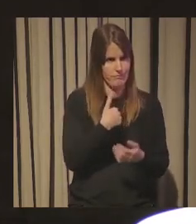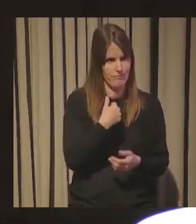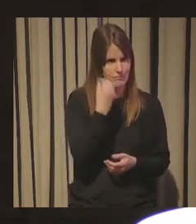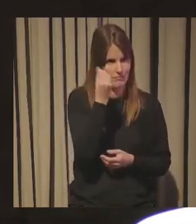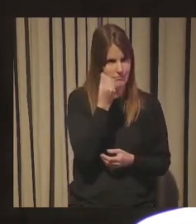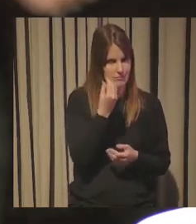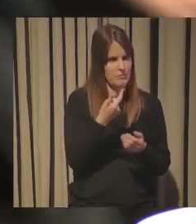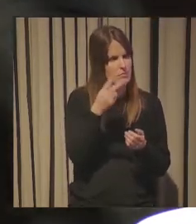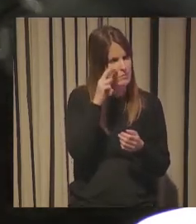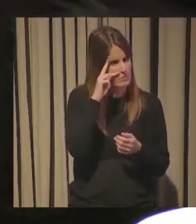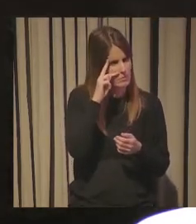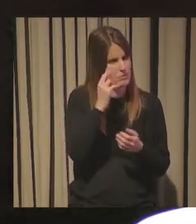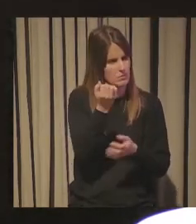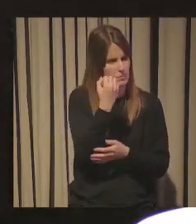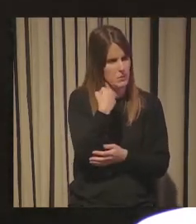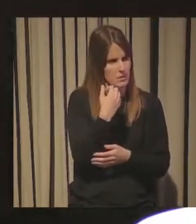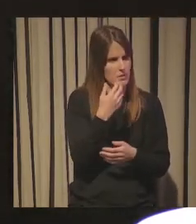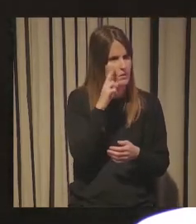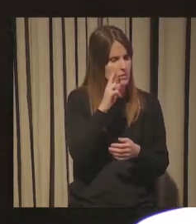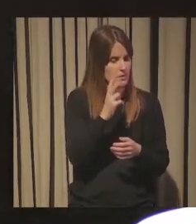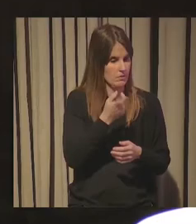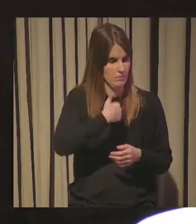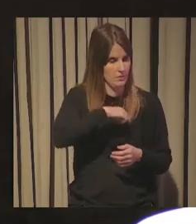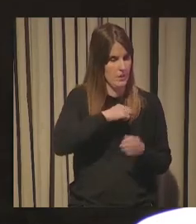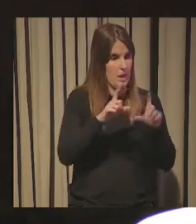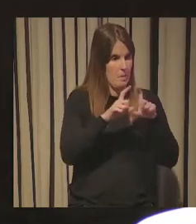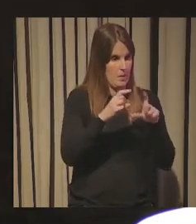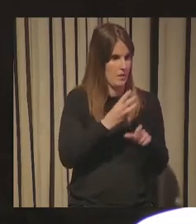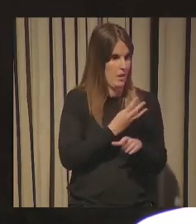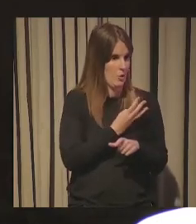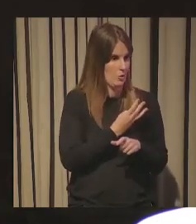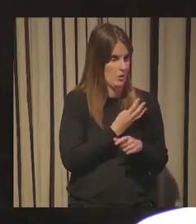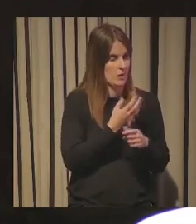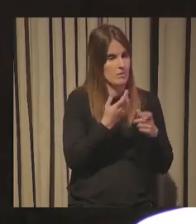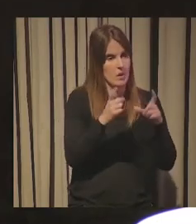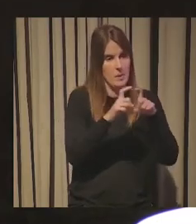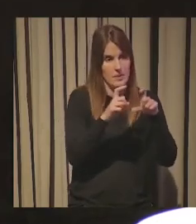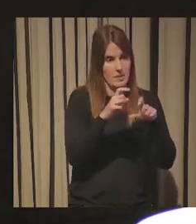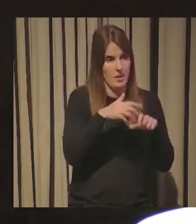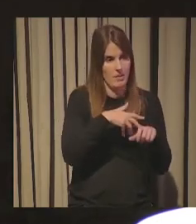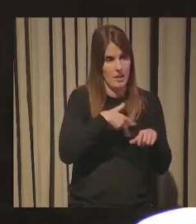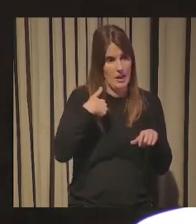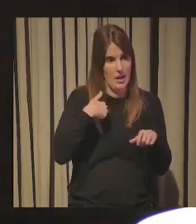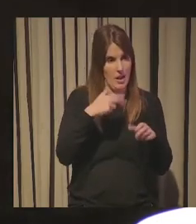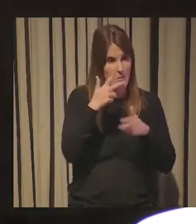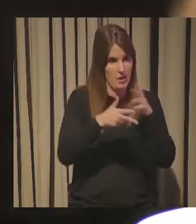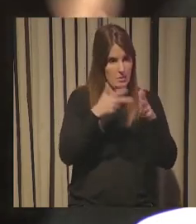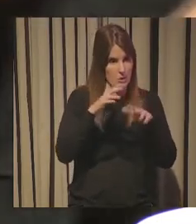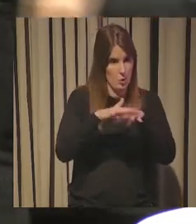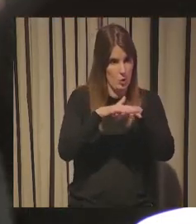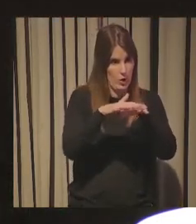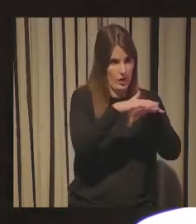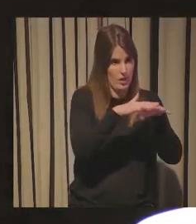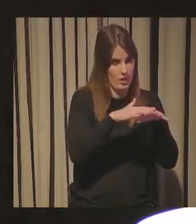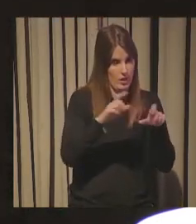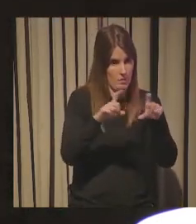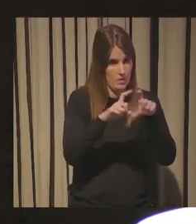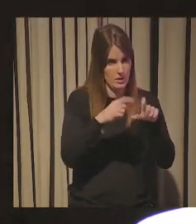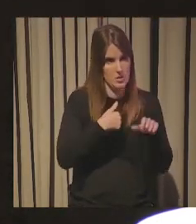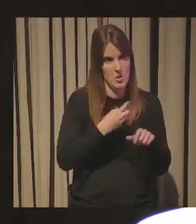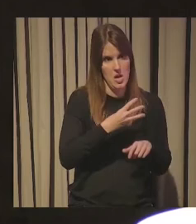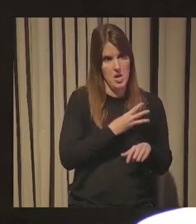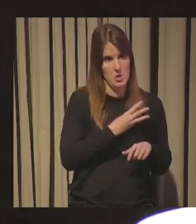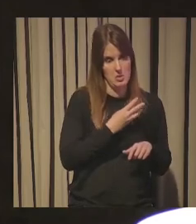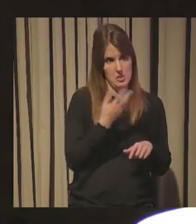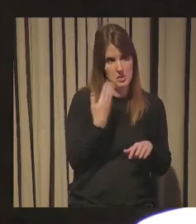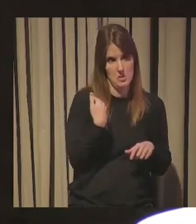que es evidente que tanto nosotros como en general el tejido que nos rodea y yo llevo prácticamente poquito tiempo en Eroski tengo